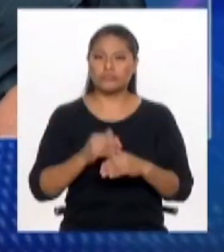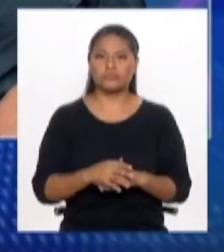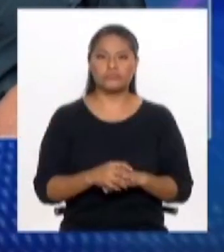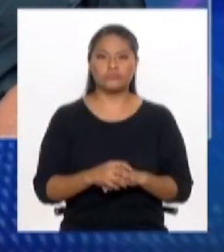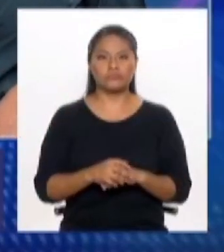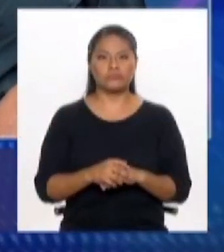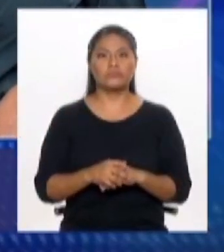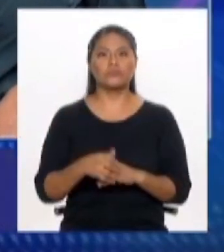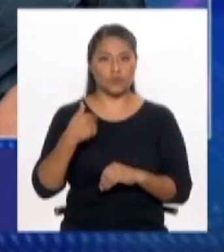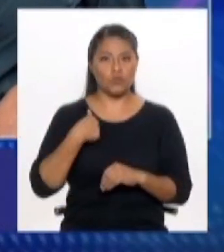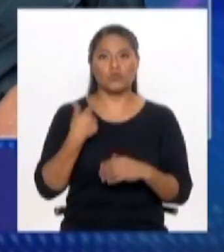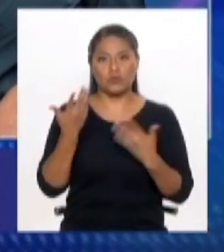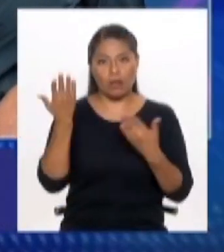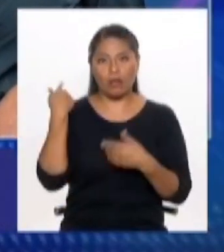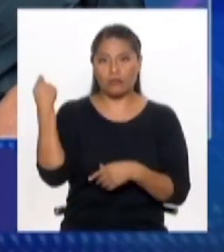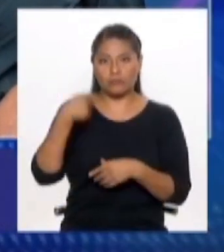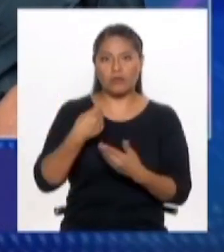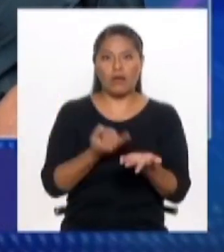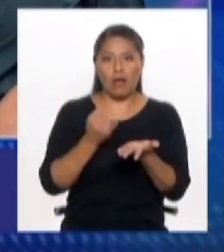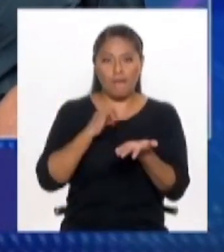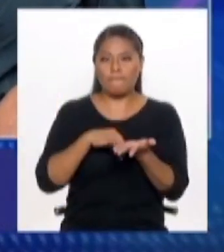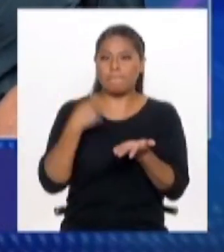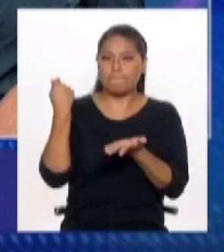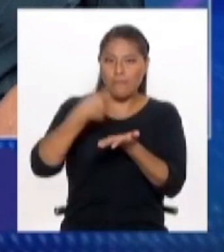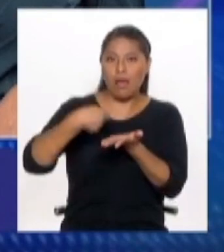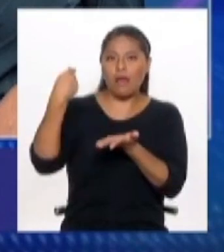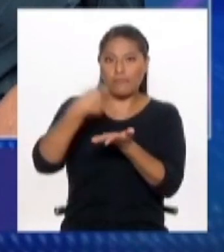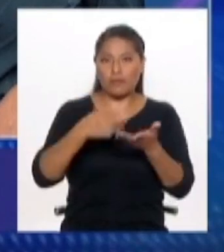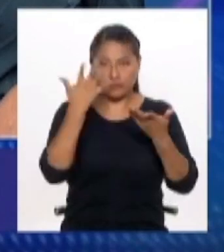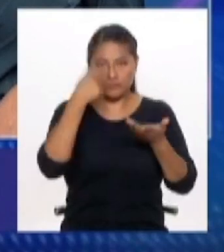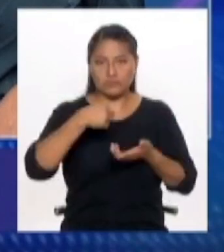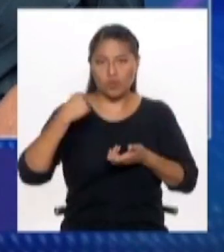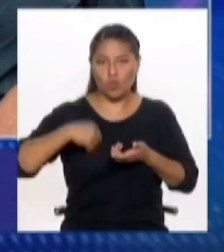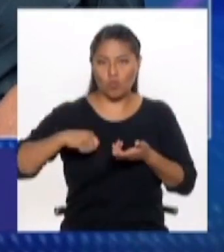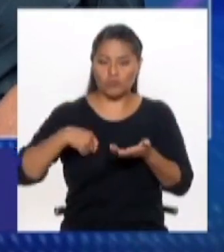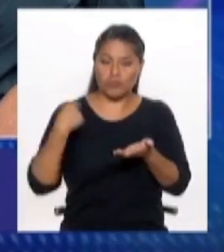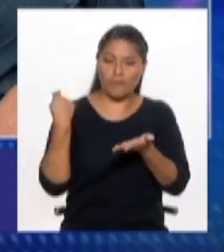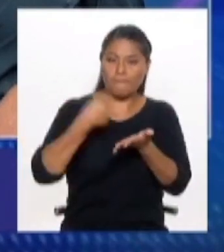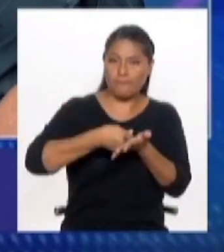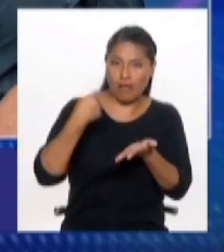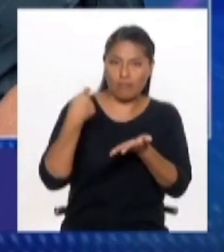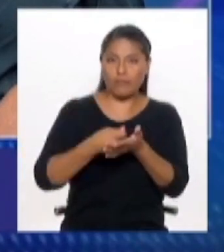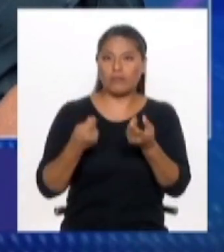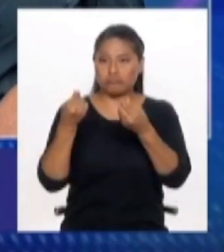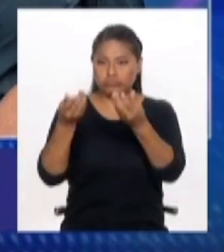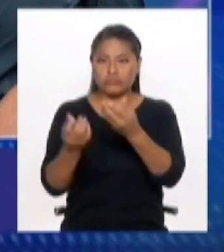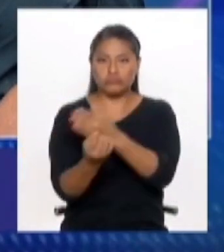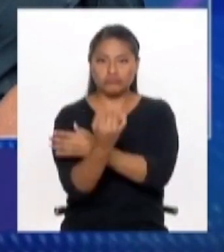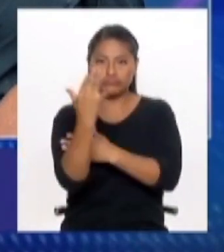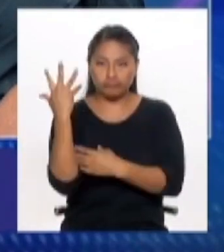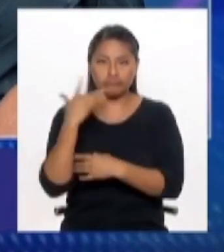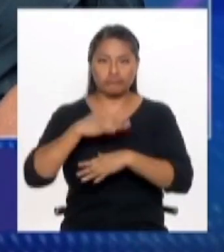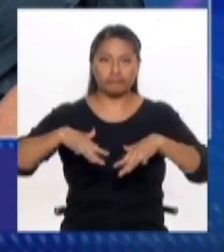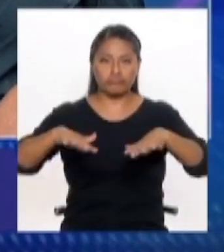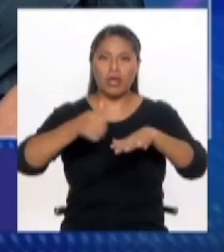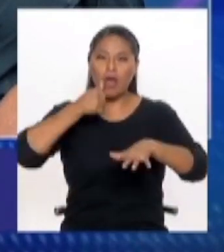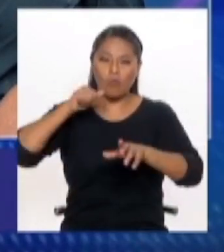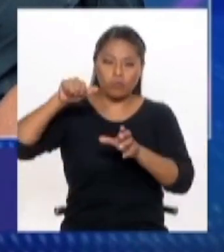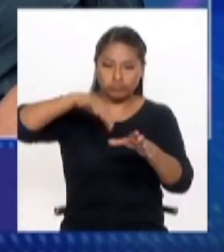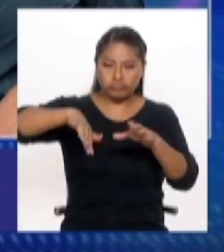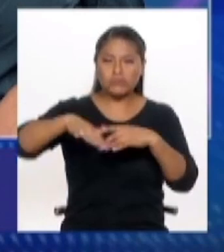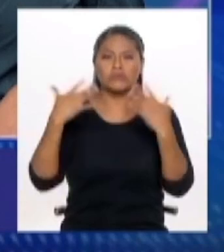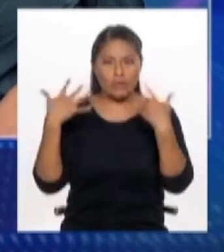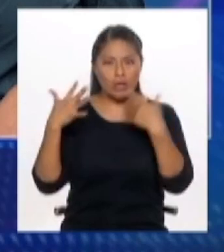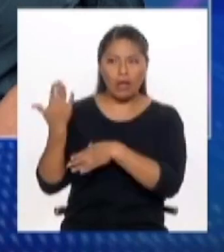hecho, nosotros pagamos arbitrios todos los ciudadanos, con lo cual se paga el mantenimiento de las áreas verdes. Yo creo que, en general,